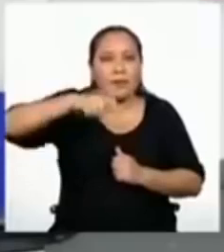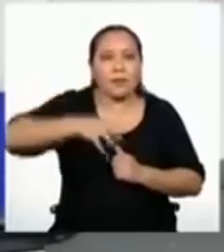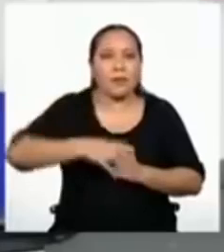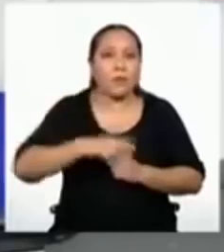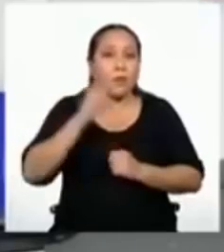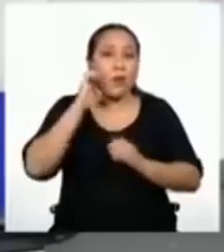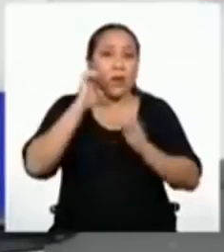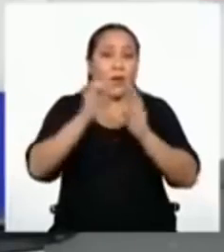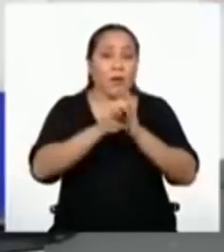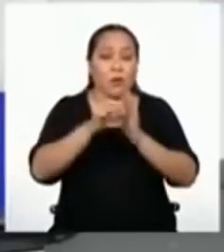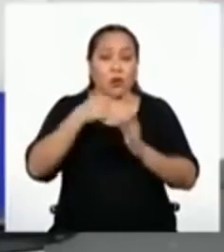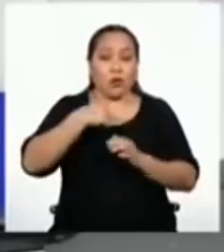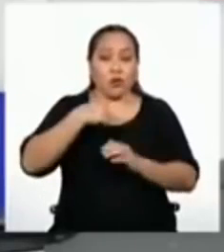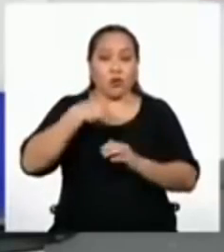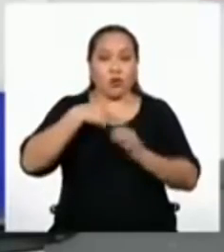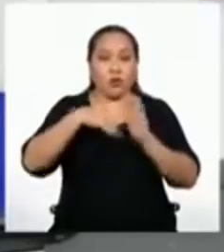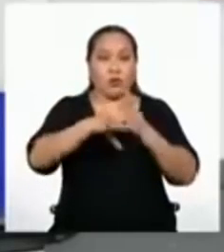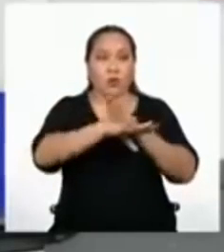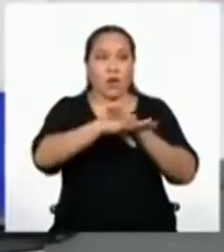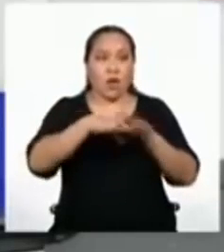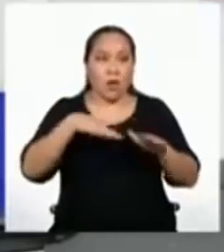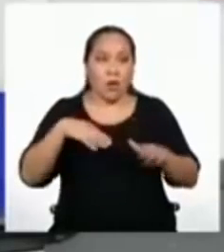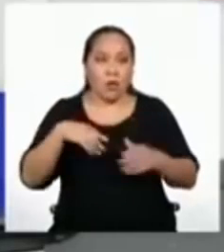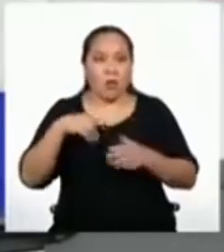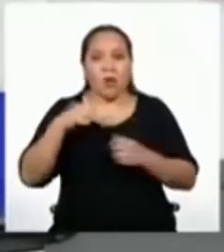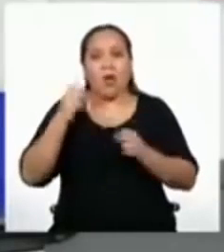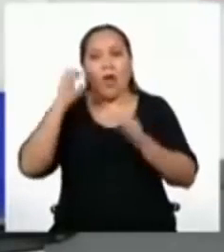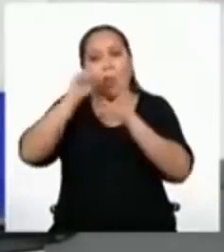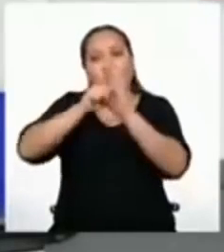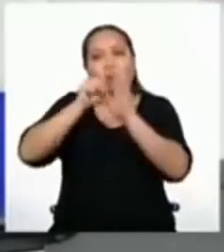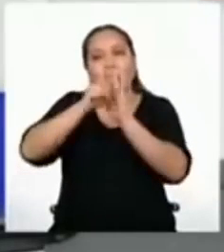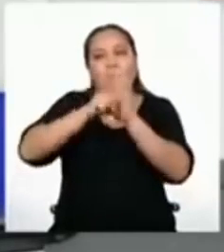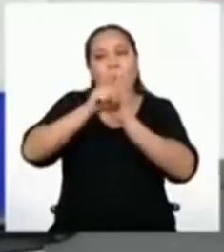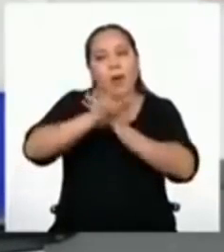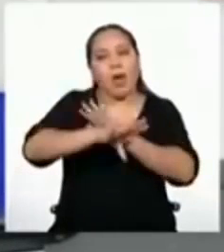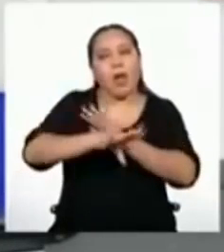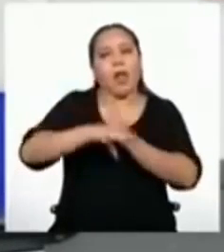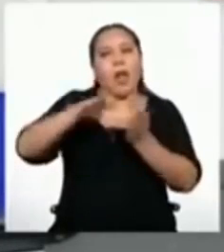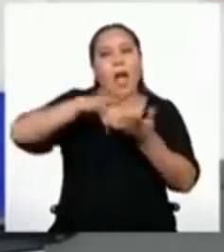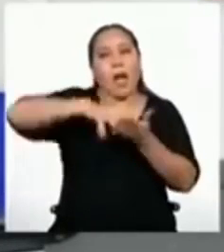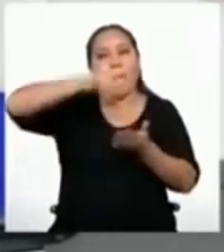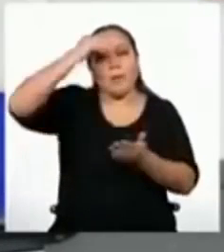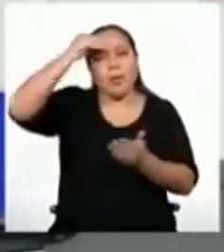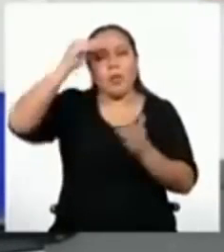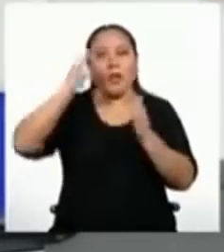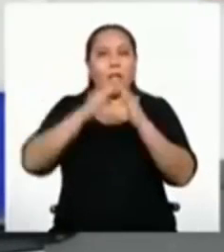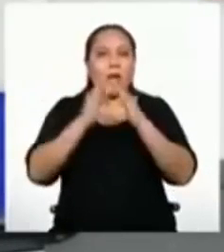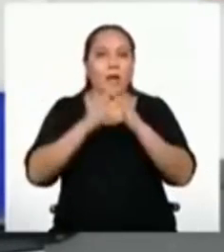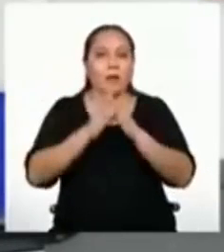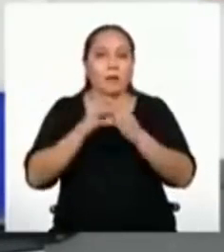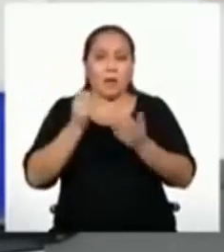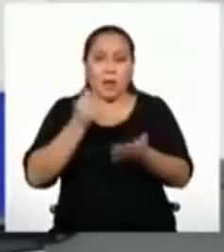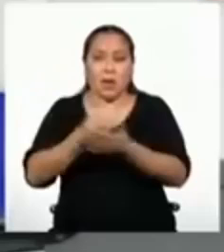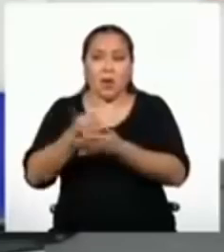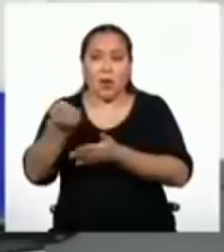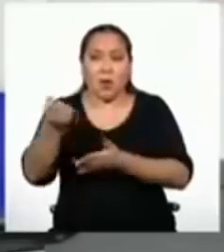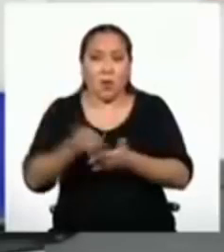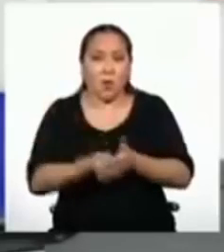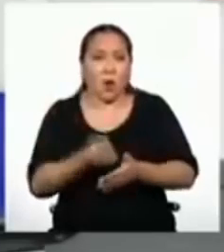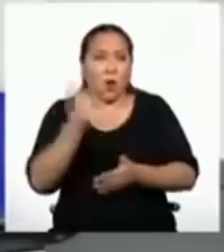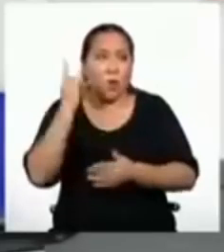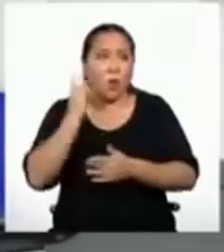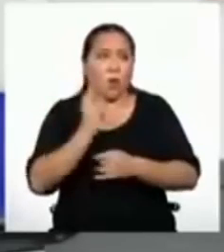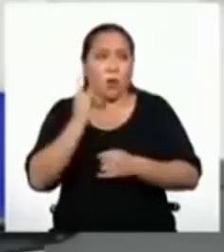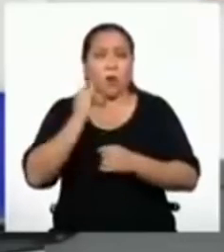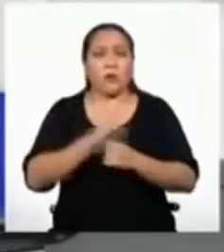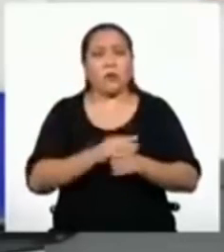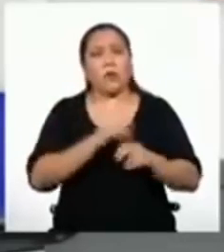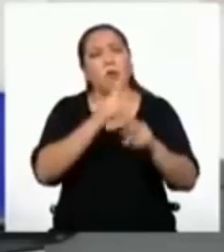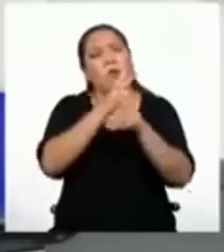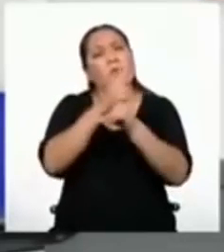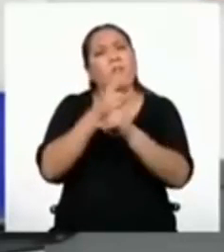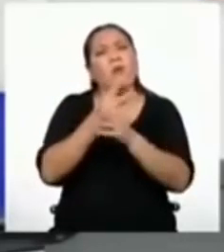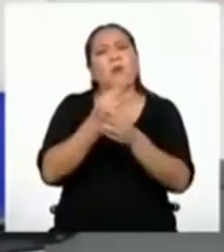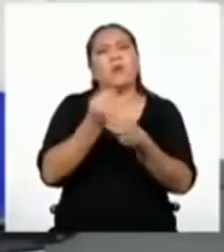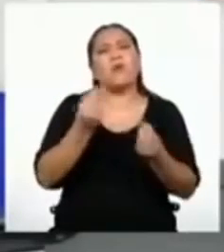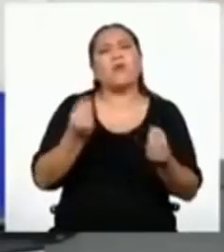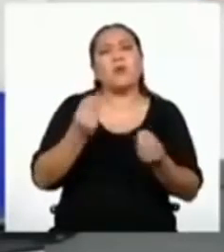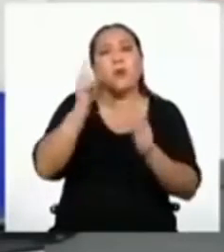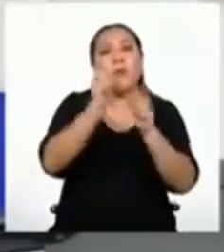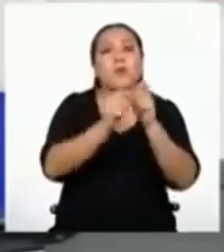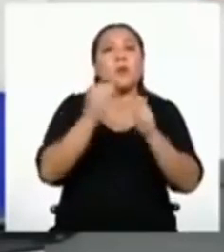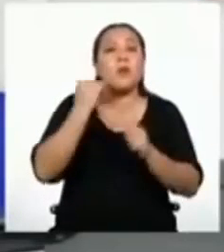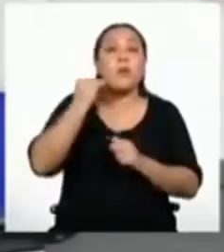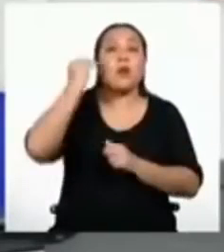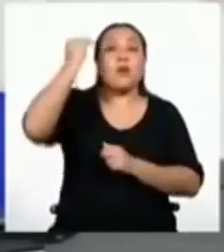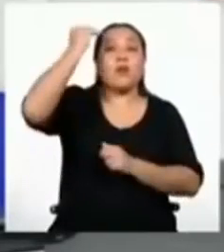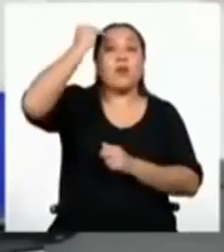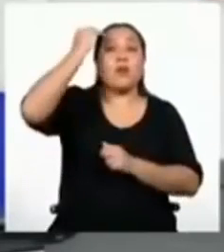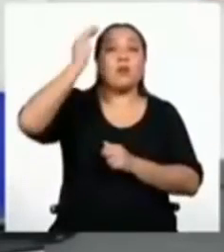ejemplo, solo salgo para grabar Aprendo en Casa y para hacer las compras más urgentes. También, cuiden mucho a las personas mayores